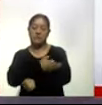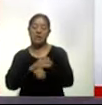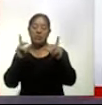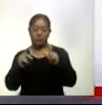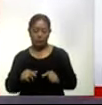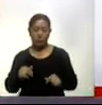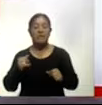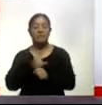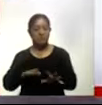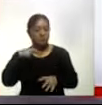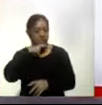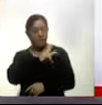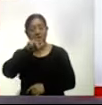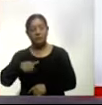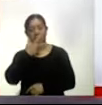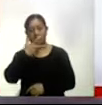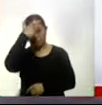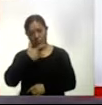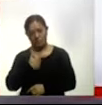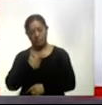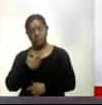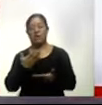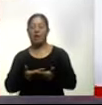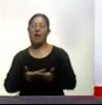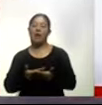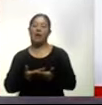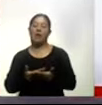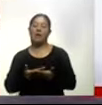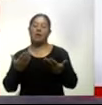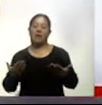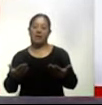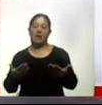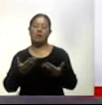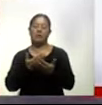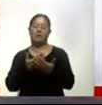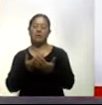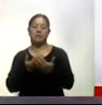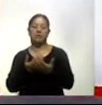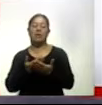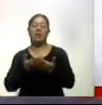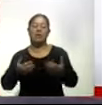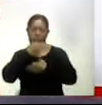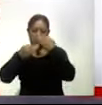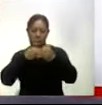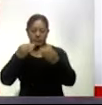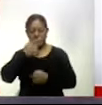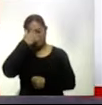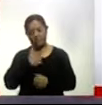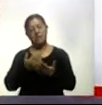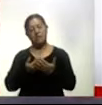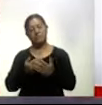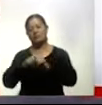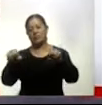informativos y ya para las 20 horas 8 de la noche lo espero junto con todo el equipo en la tercera emisión de Ahora